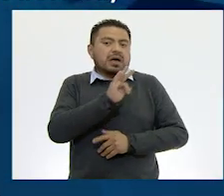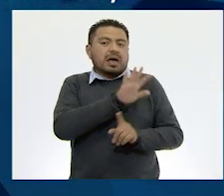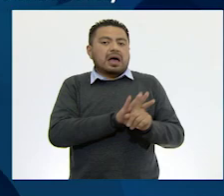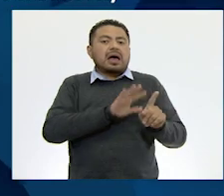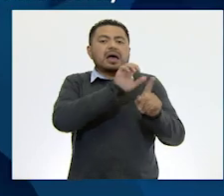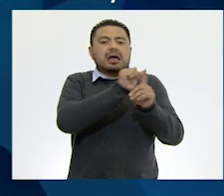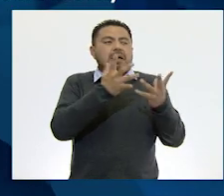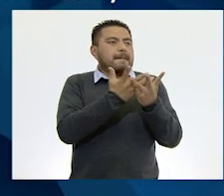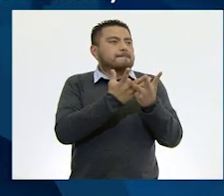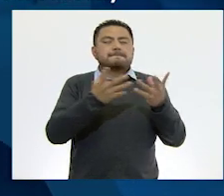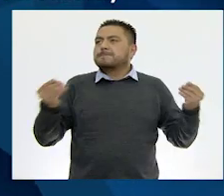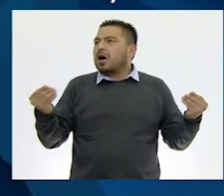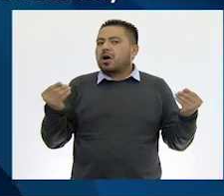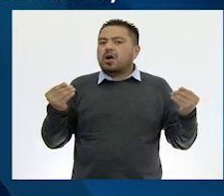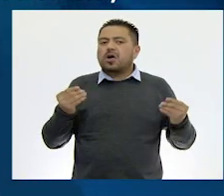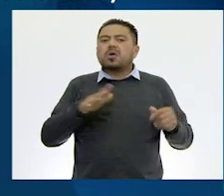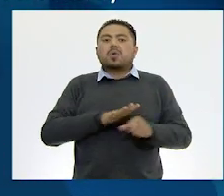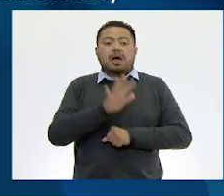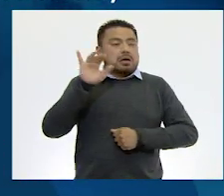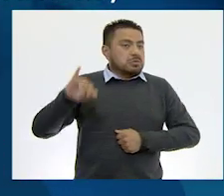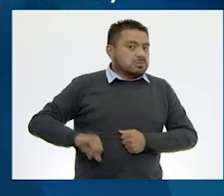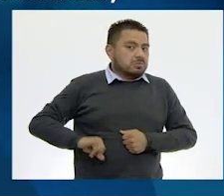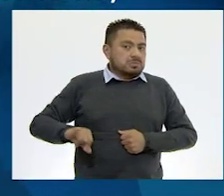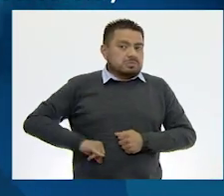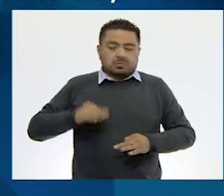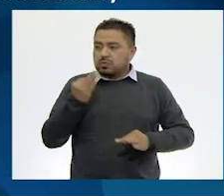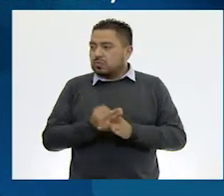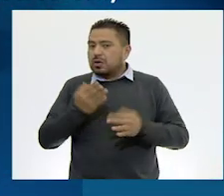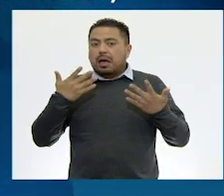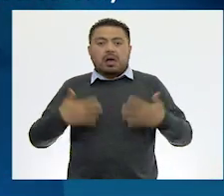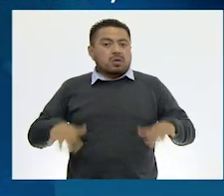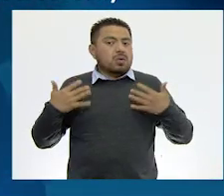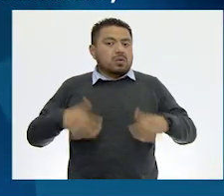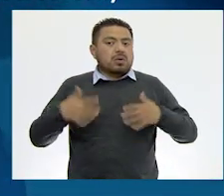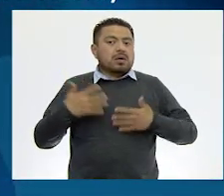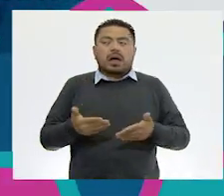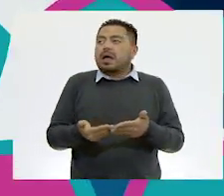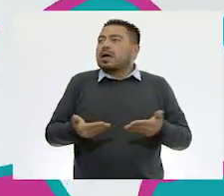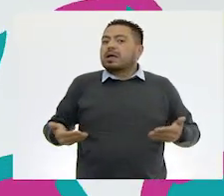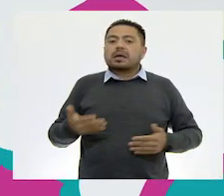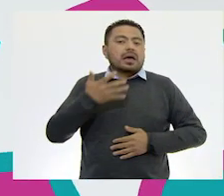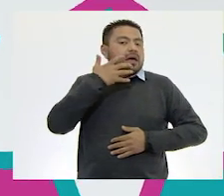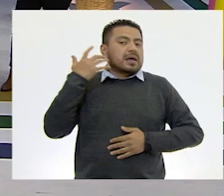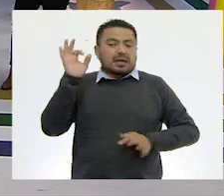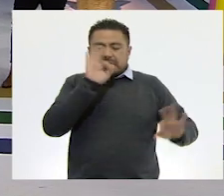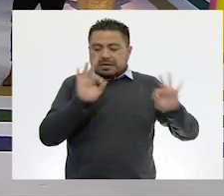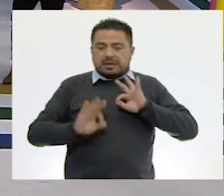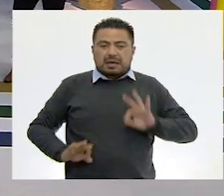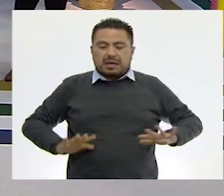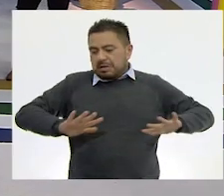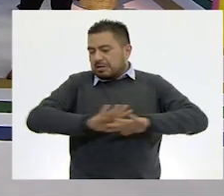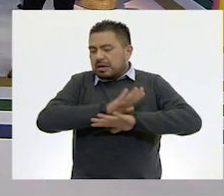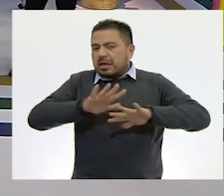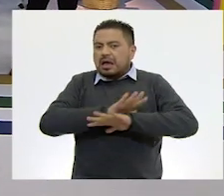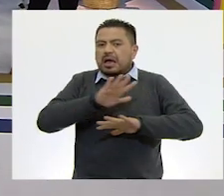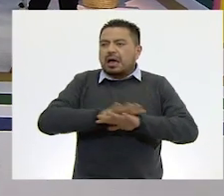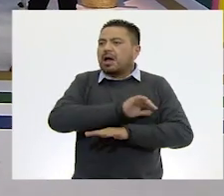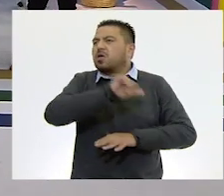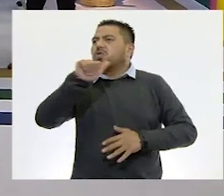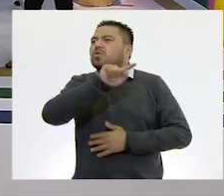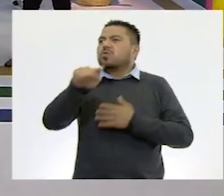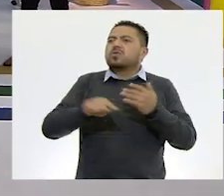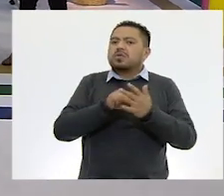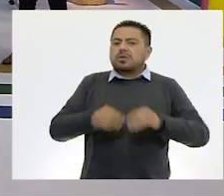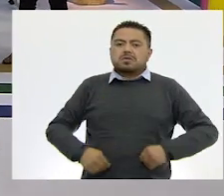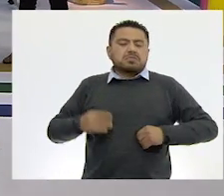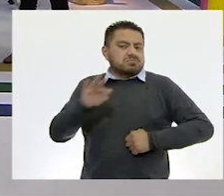a desaparecer. ¡Qué interesante, maestra! Entonces, si el jaguar se cambiara a otro hábitat,